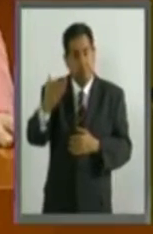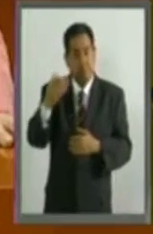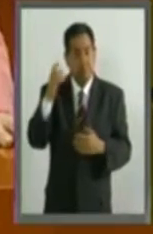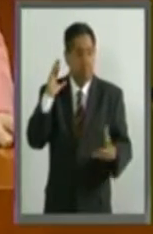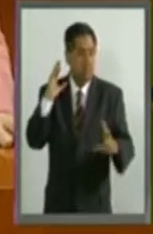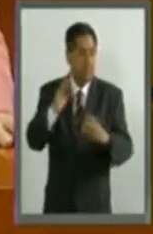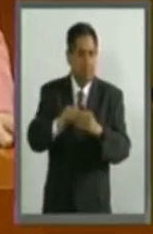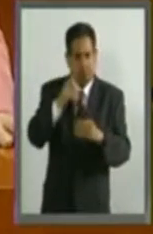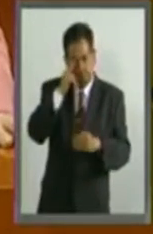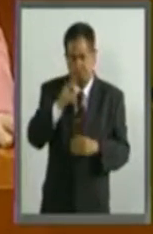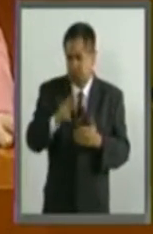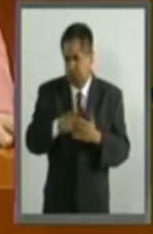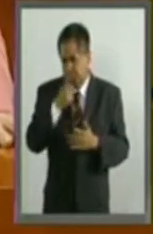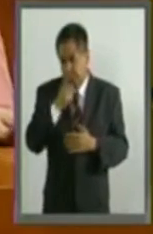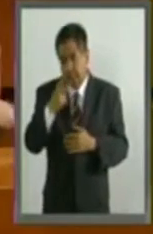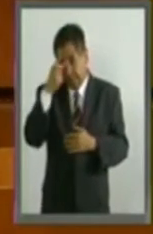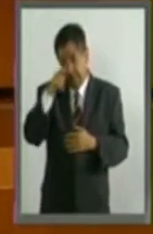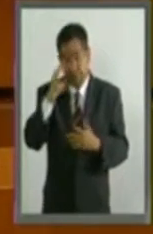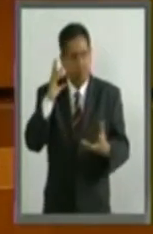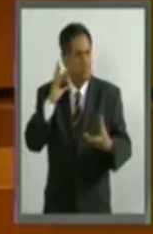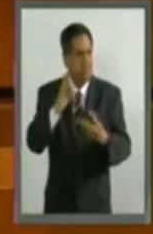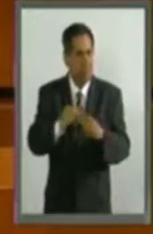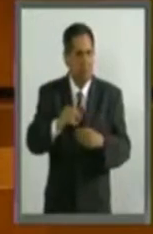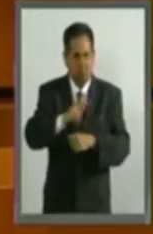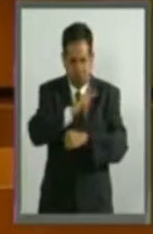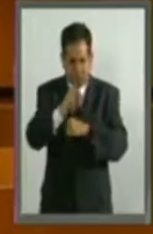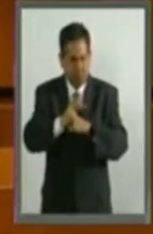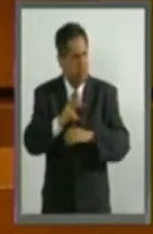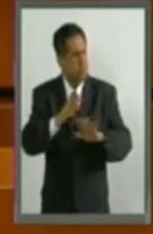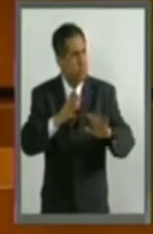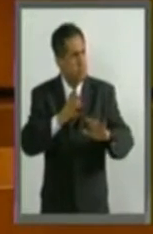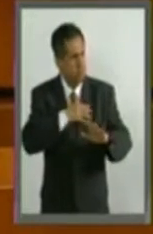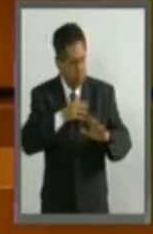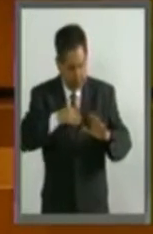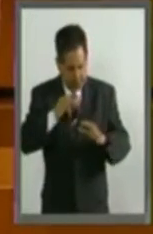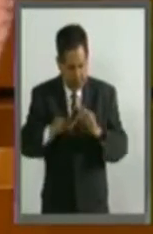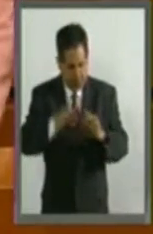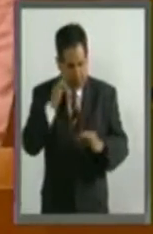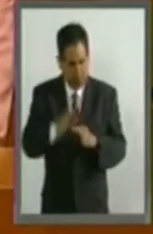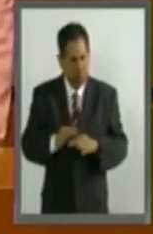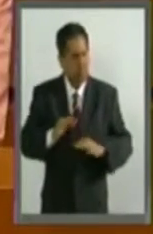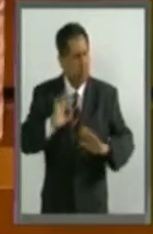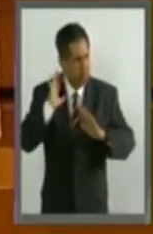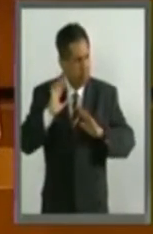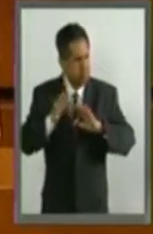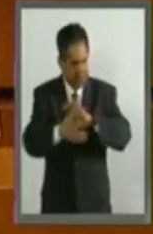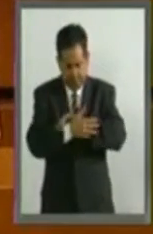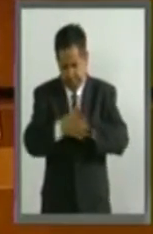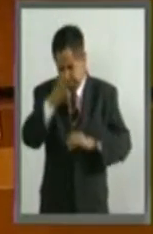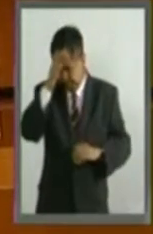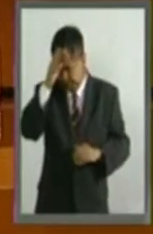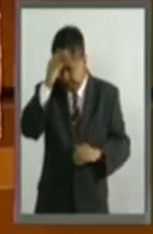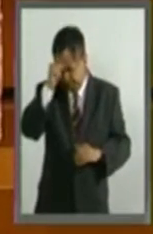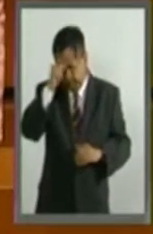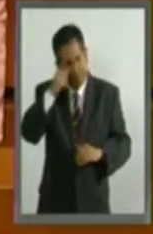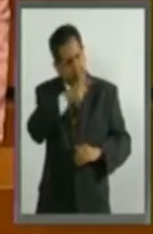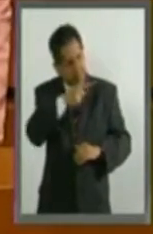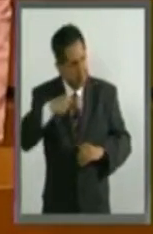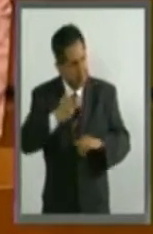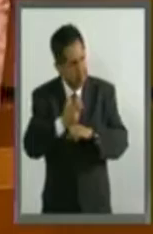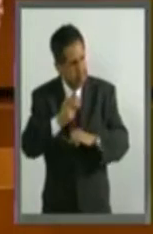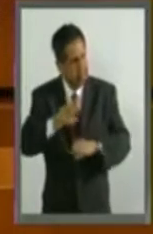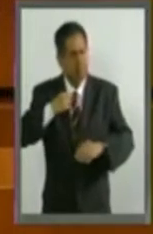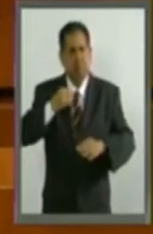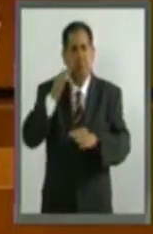dicho y se ha dicho bien, México ha sido un país que ha cumplido siempre con los compromisos establecidos con Estados Unidos.